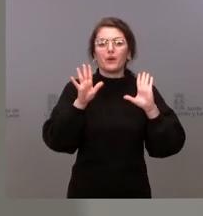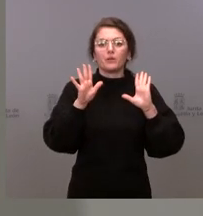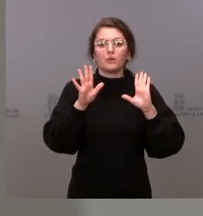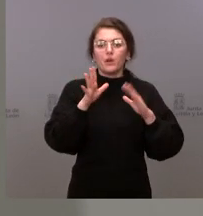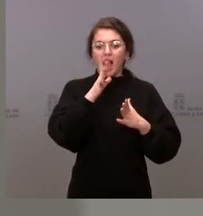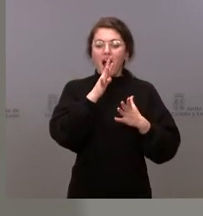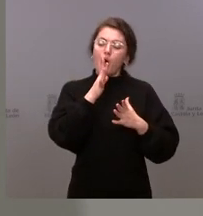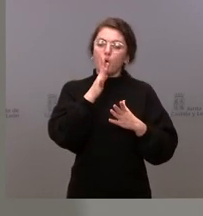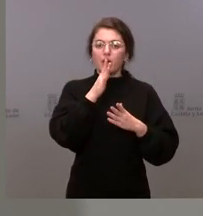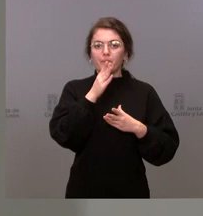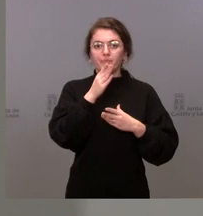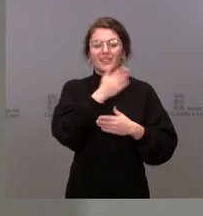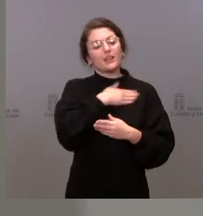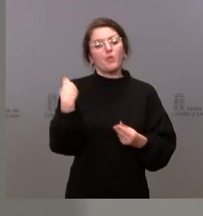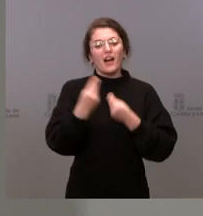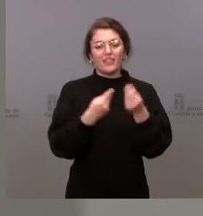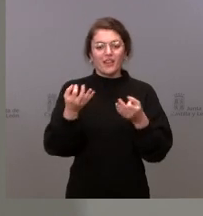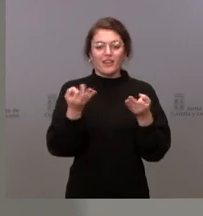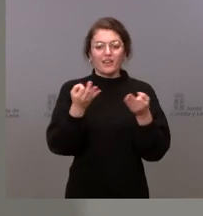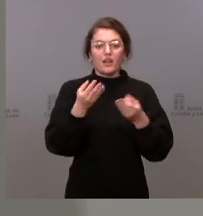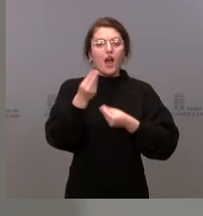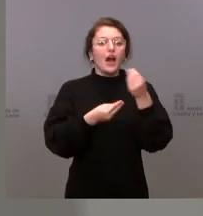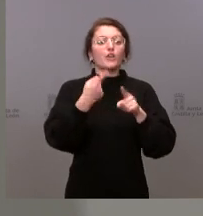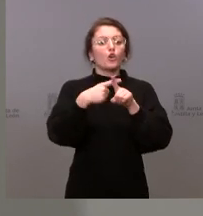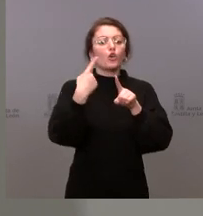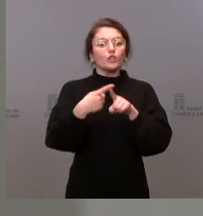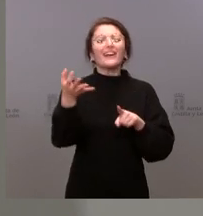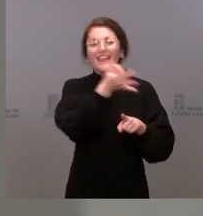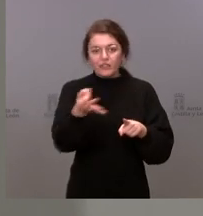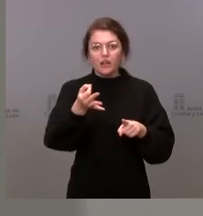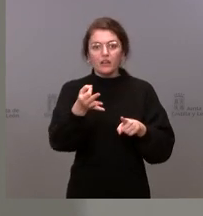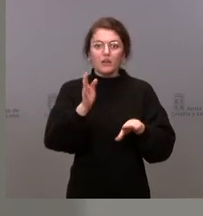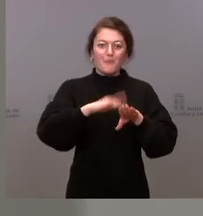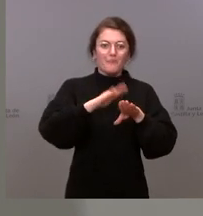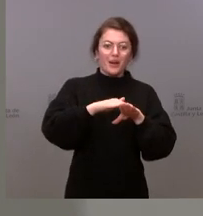aquello que entendemos que es eficaz e intentar no despistar mucho a nuestra población.